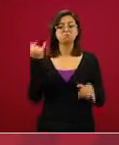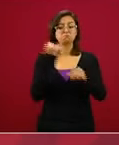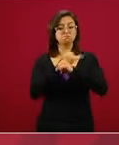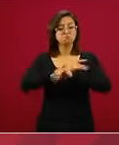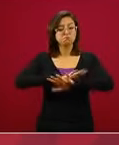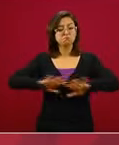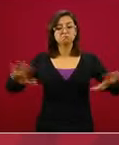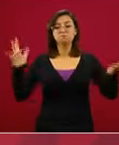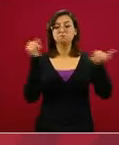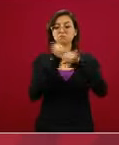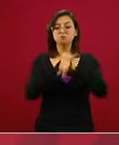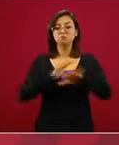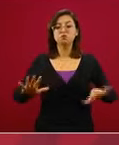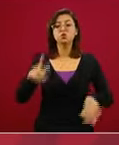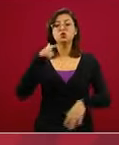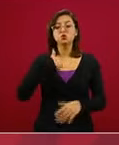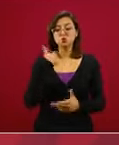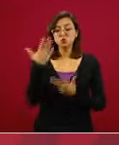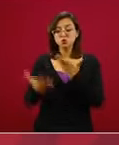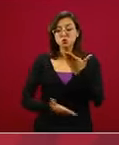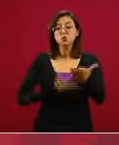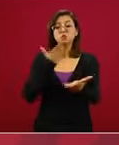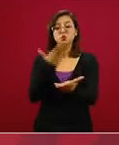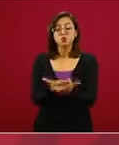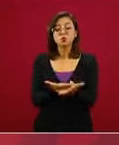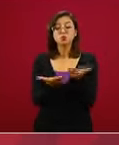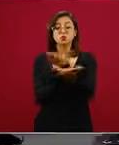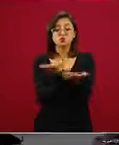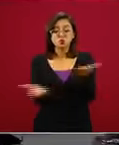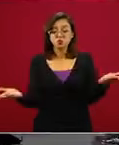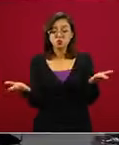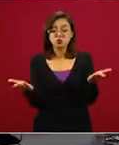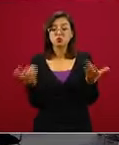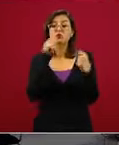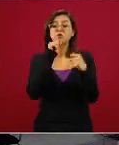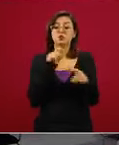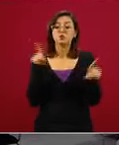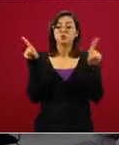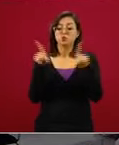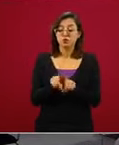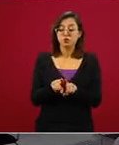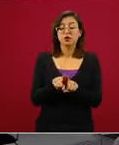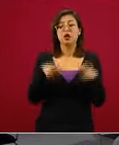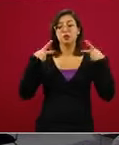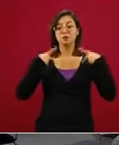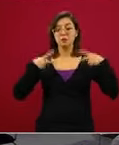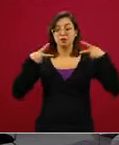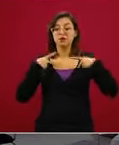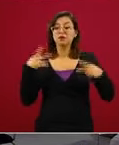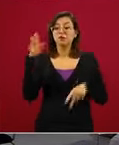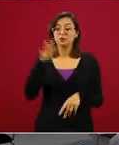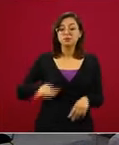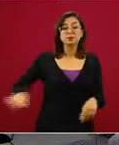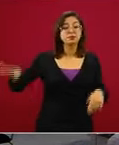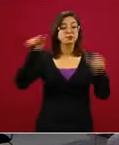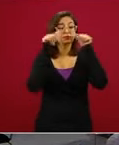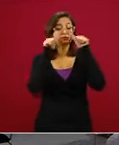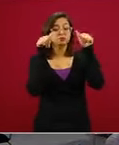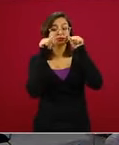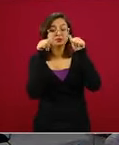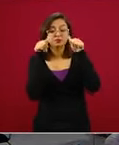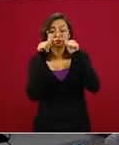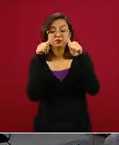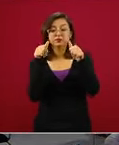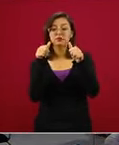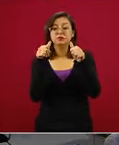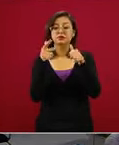les propongo a ustedes y también a quienes nos están escuchando nos están